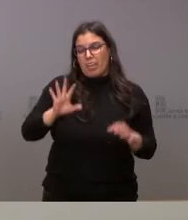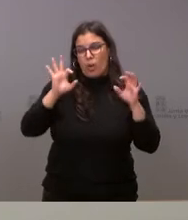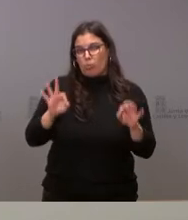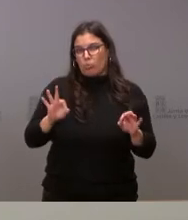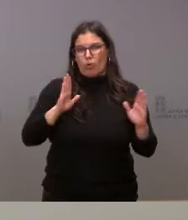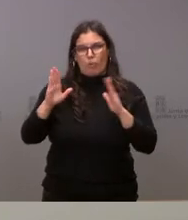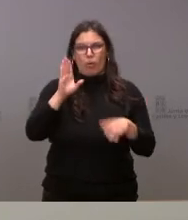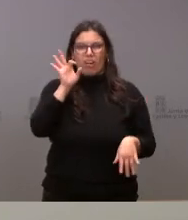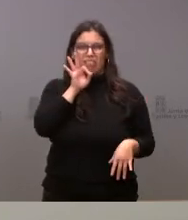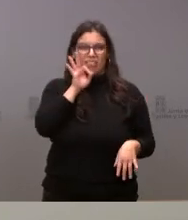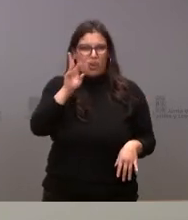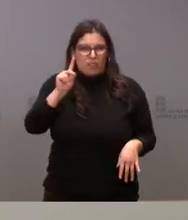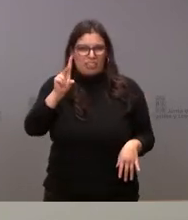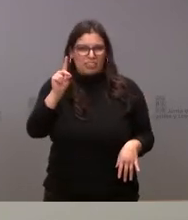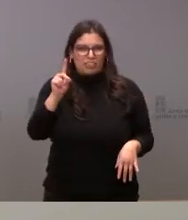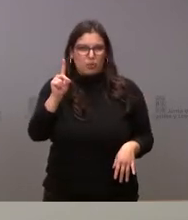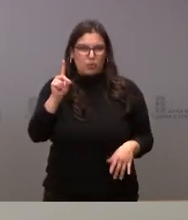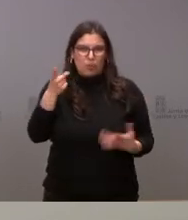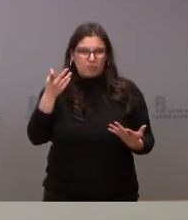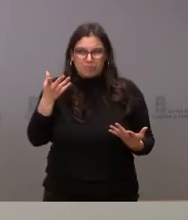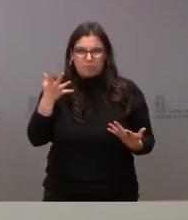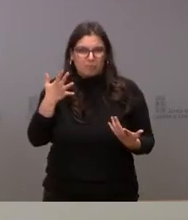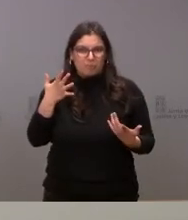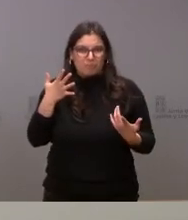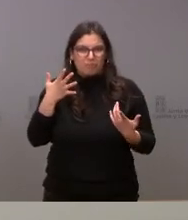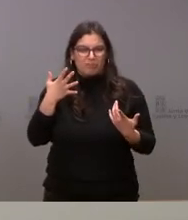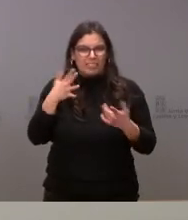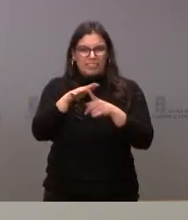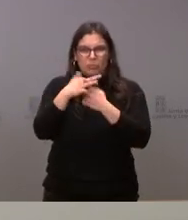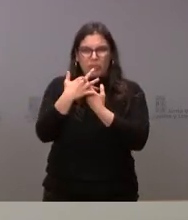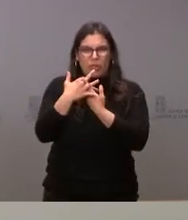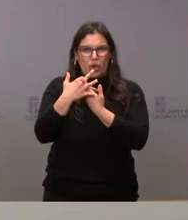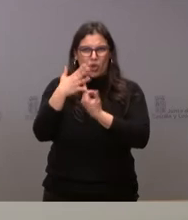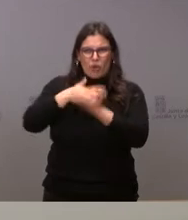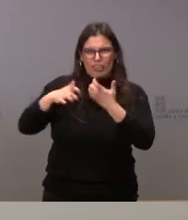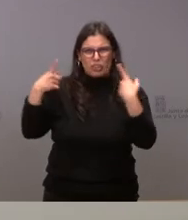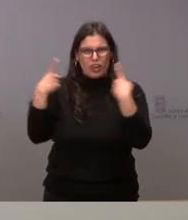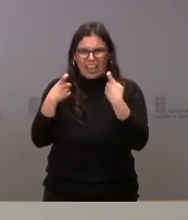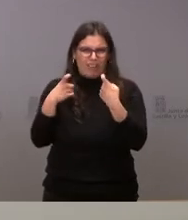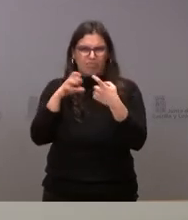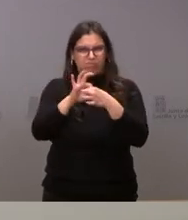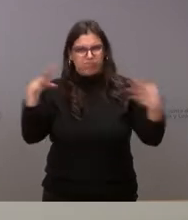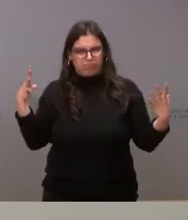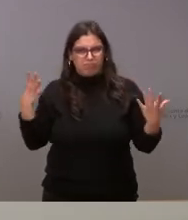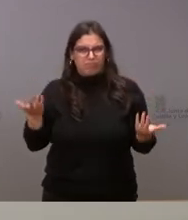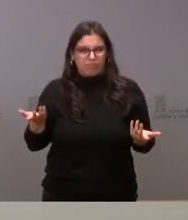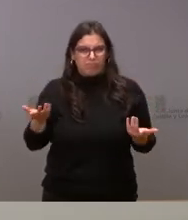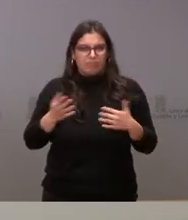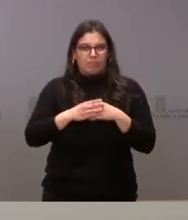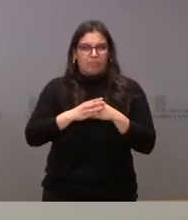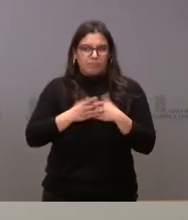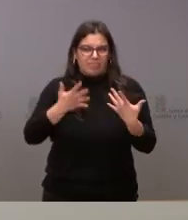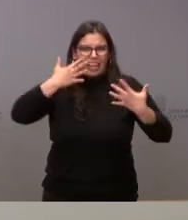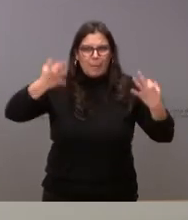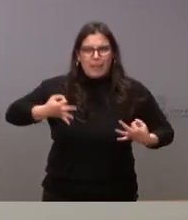XXI no debería haber lugar para este tipo de conflictos y para el